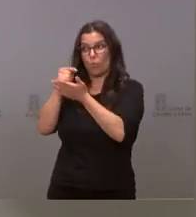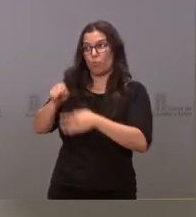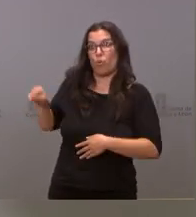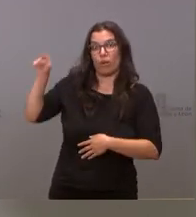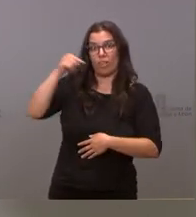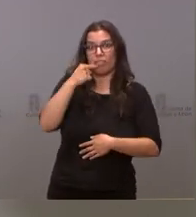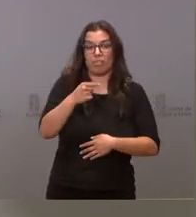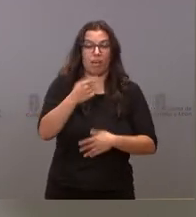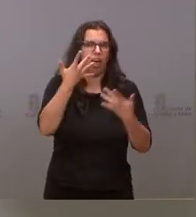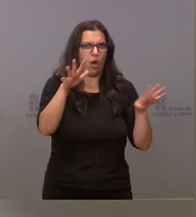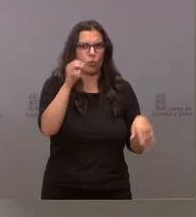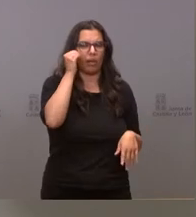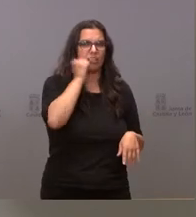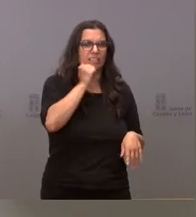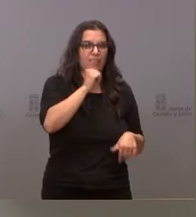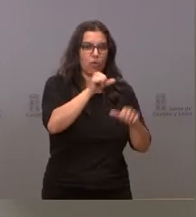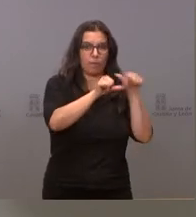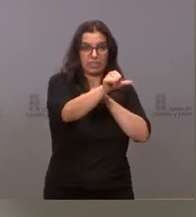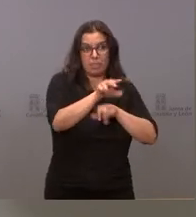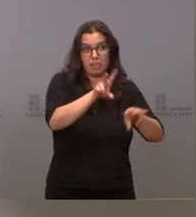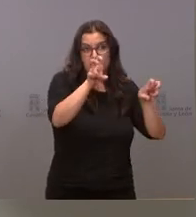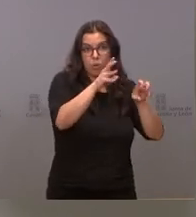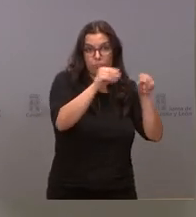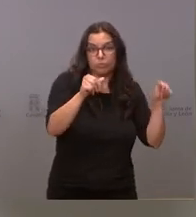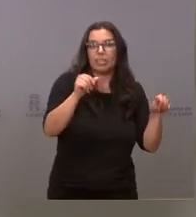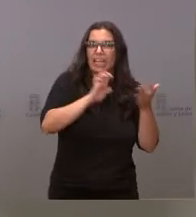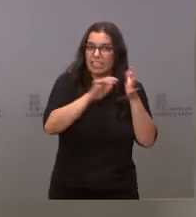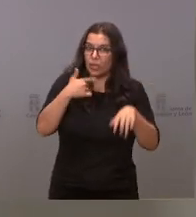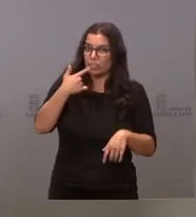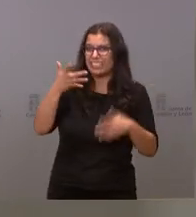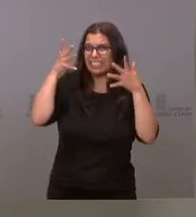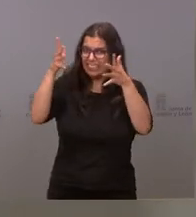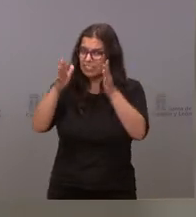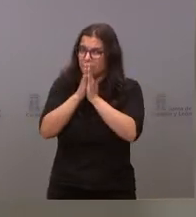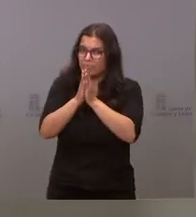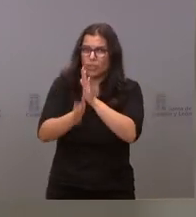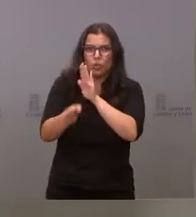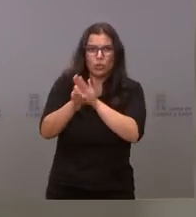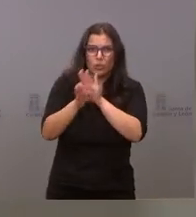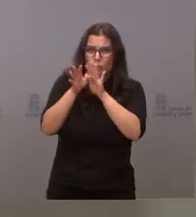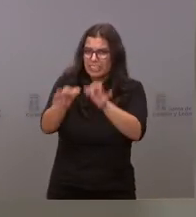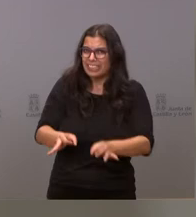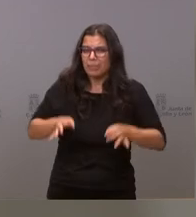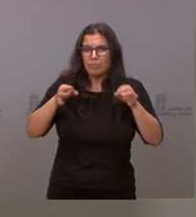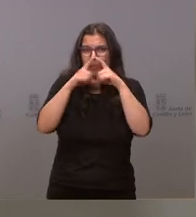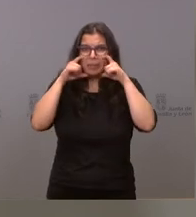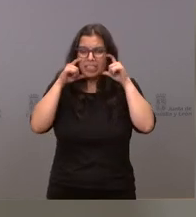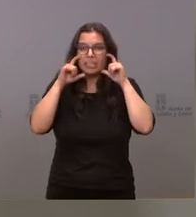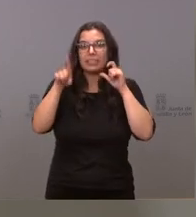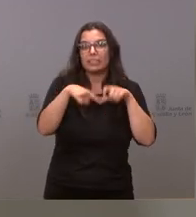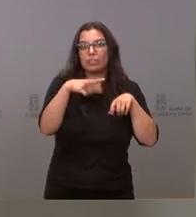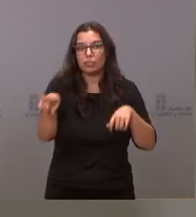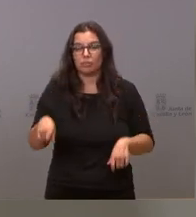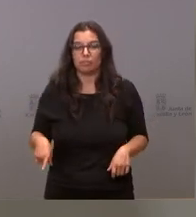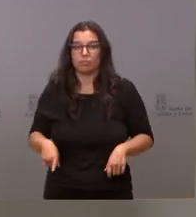partir del sábado se elimina. No sé si Castilla y León estaría en esa línea en la de recomendar el uso siempre de la mascarilla en exteriores